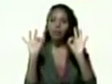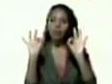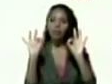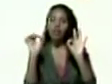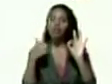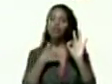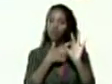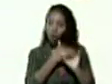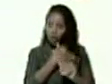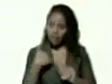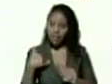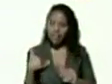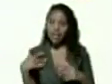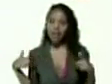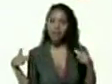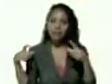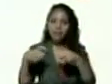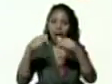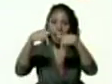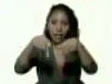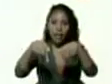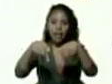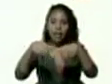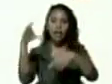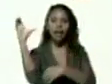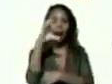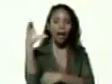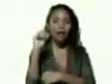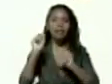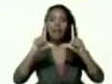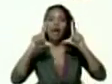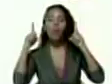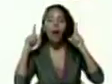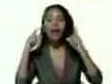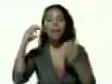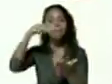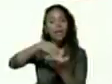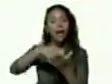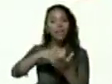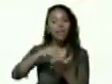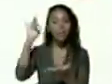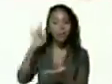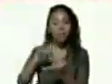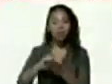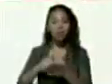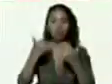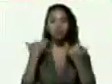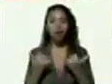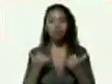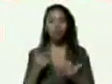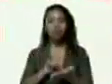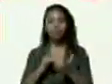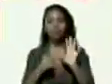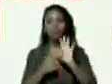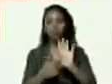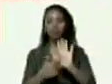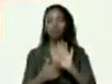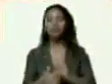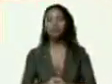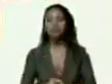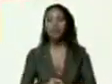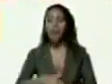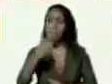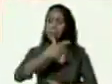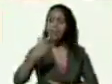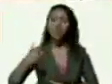reunirnos aquí Caracas La Guaira y Miranda presentes ¿dónde está la gente de